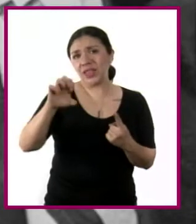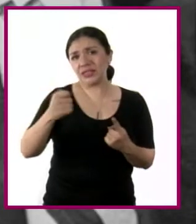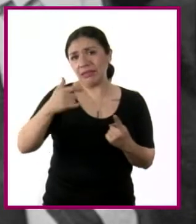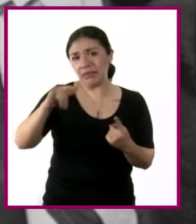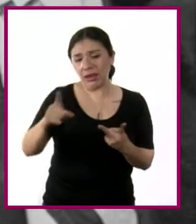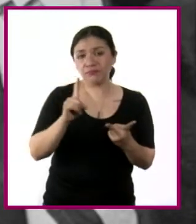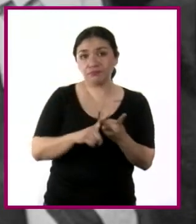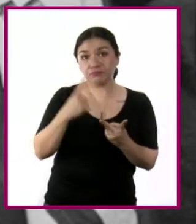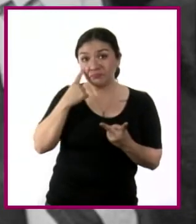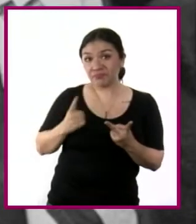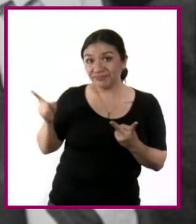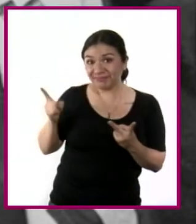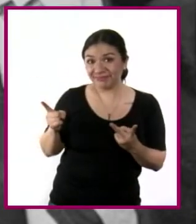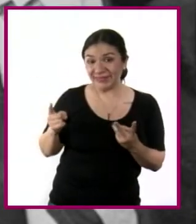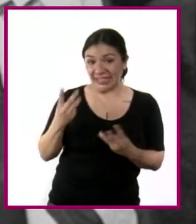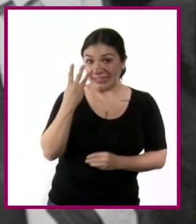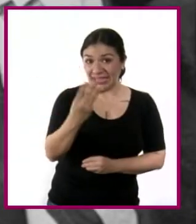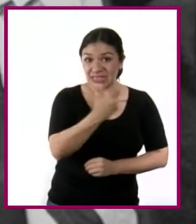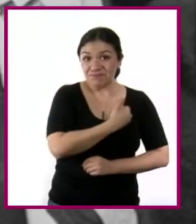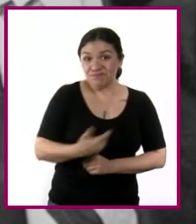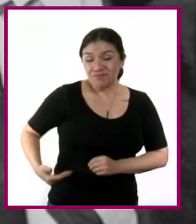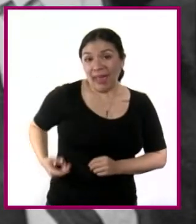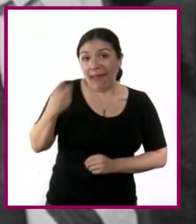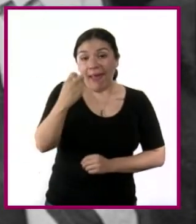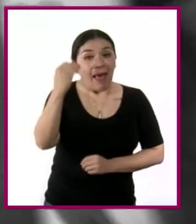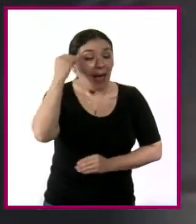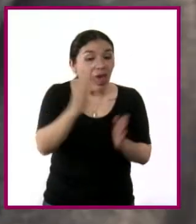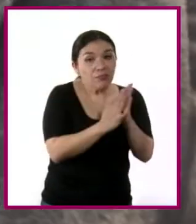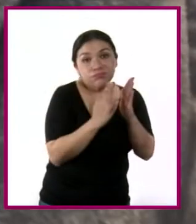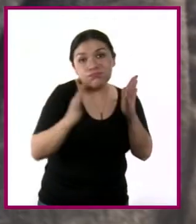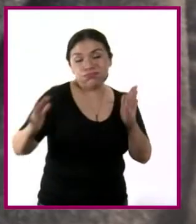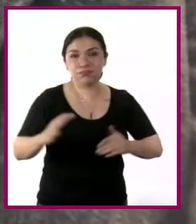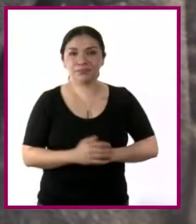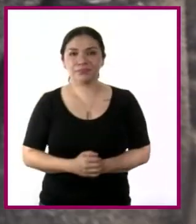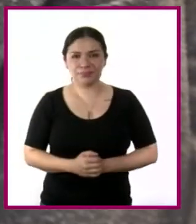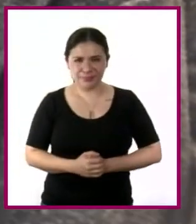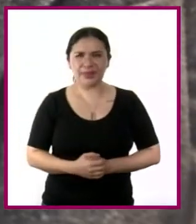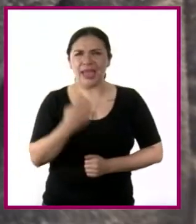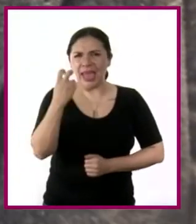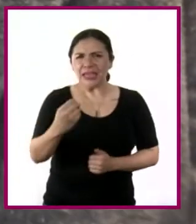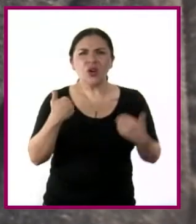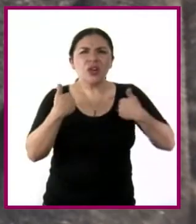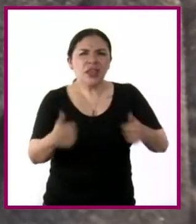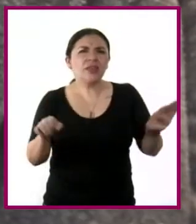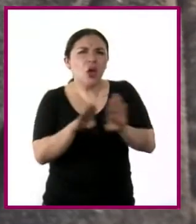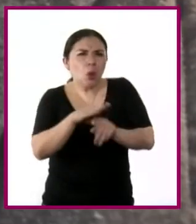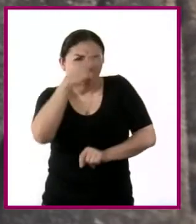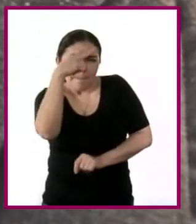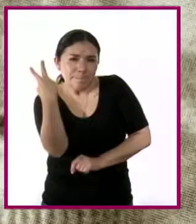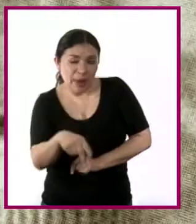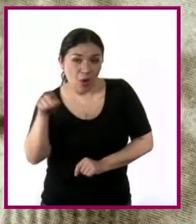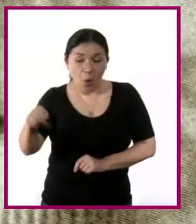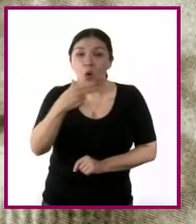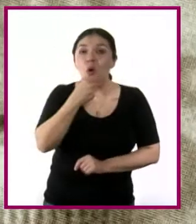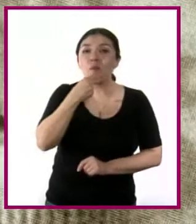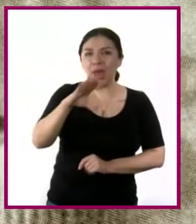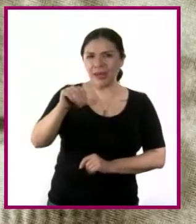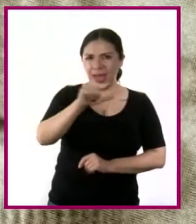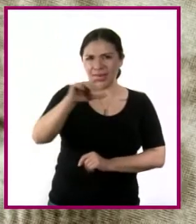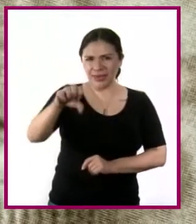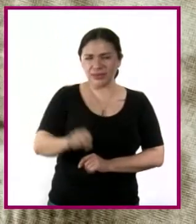Pascual Ortiz Rubio y Abelardo L. Rodríguez. Para la visión del México de Calles, la